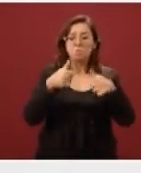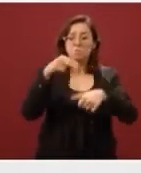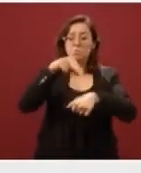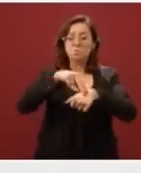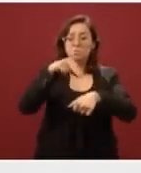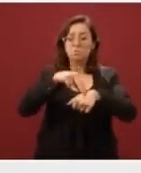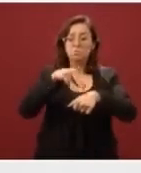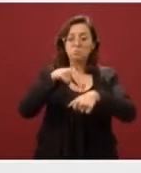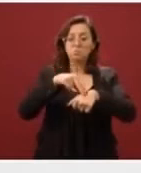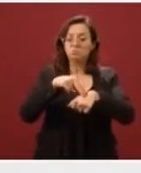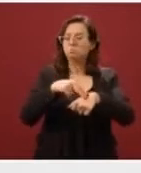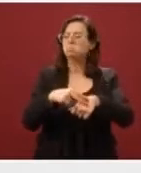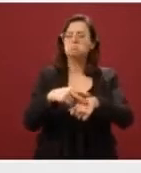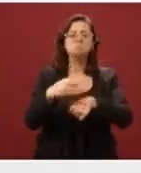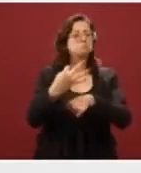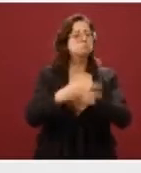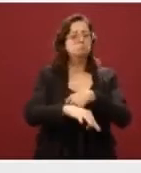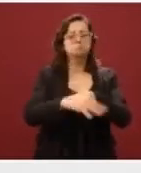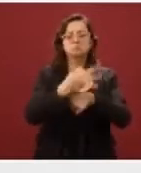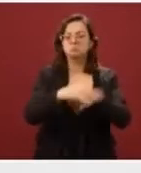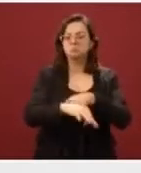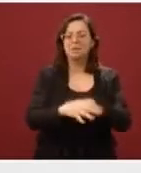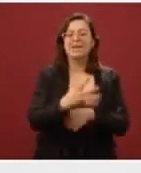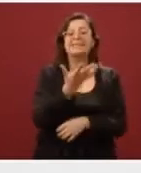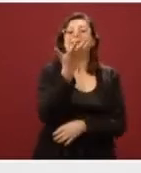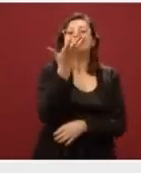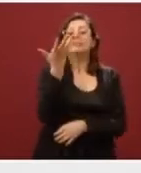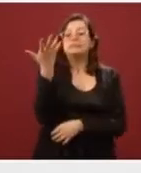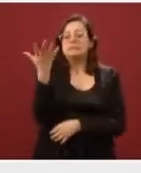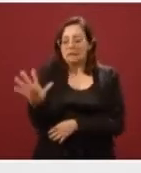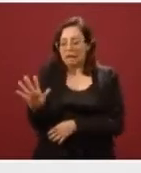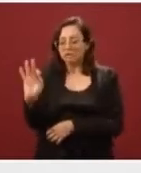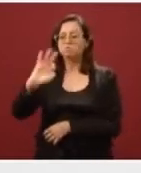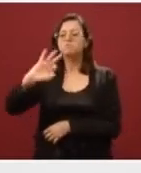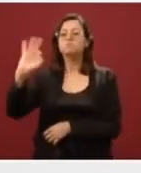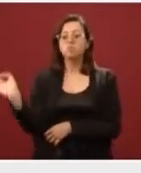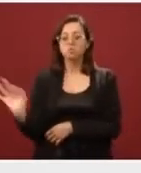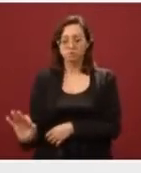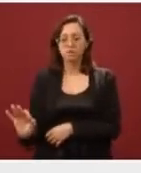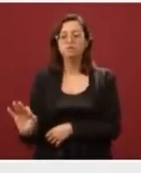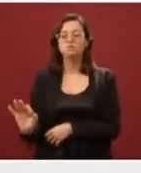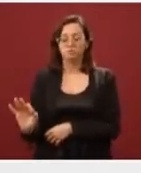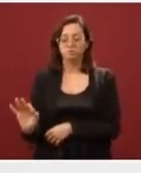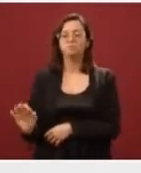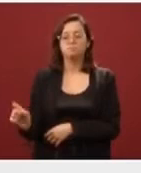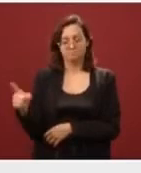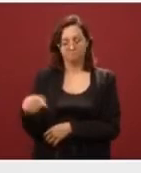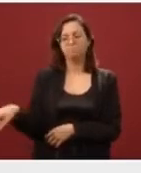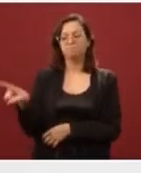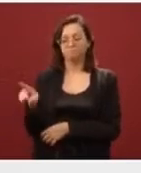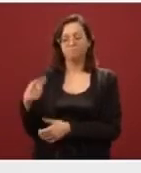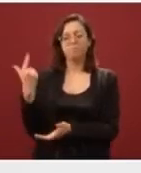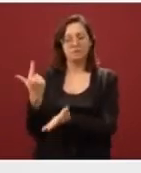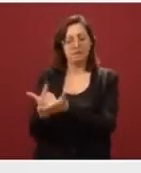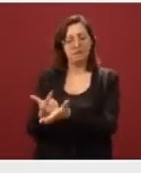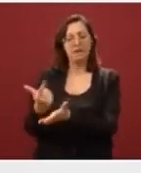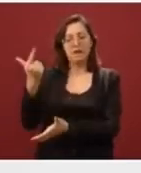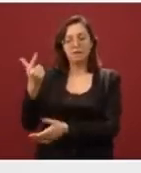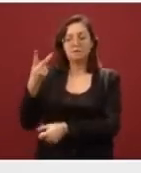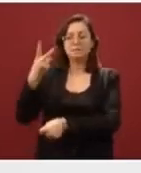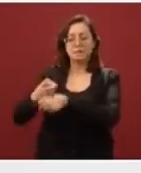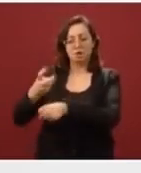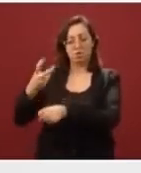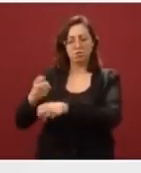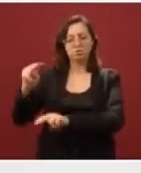a pesar de la suma de los nuevos casos, un 10 por ciento que sí es ingresado a un segundo nivel,